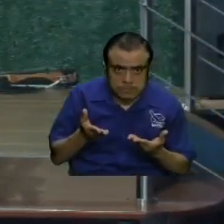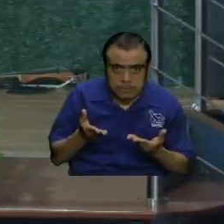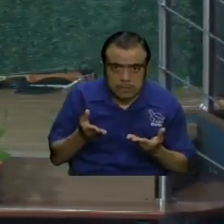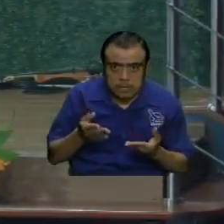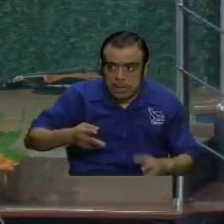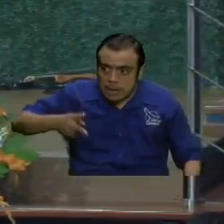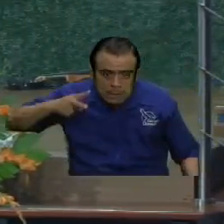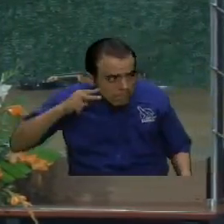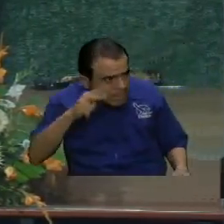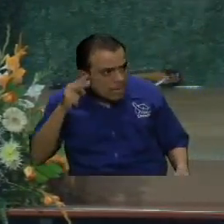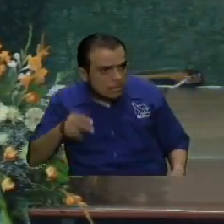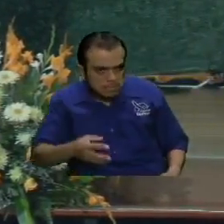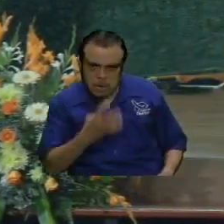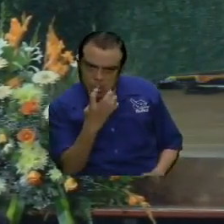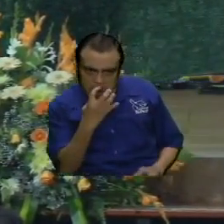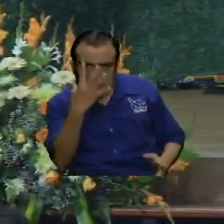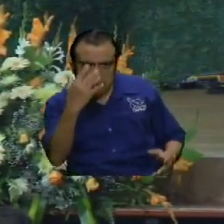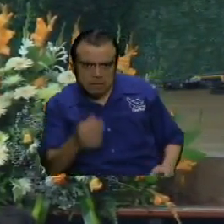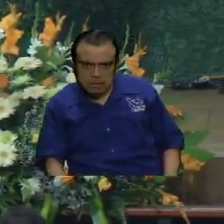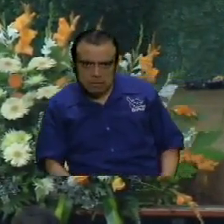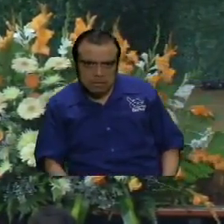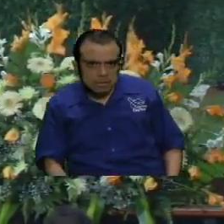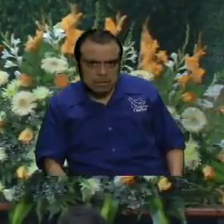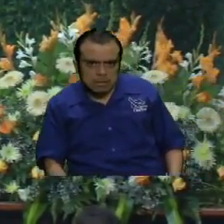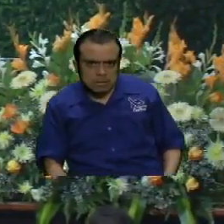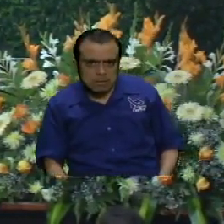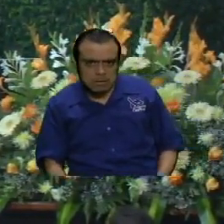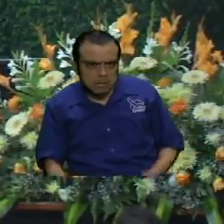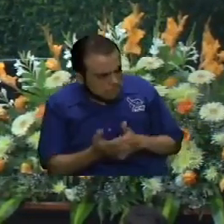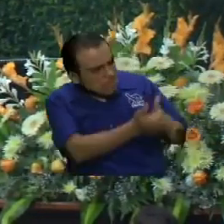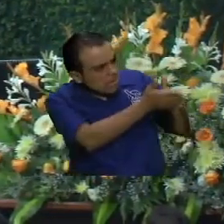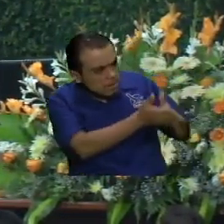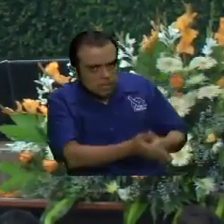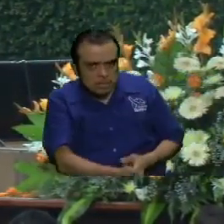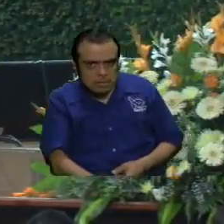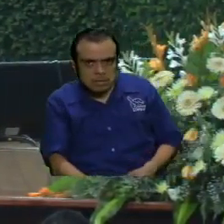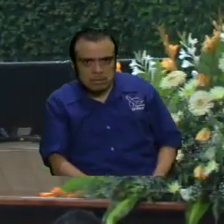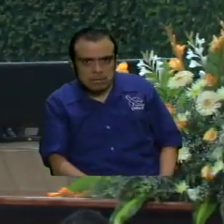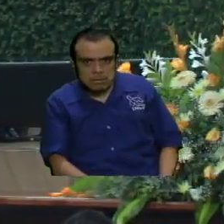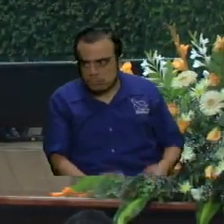me dijo, mire hermano, bien enojado el hermano. Y yo, ¿qué culpa tengo? Le digo.